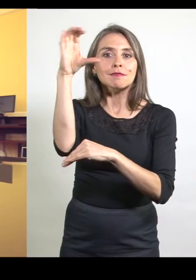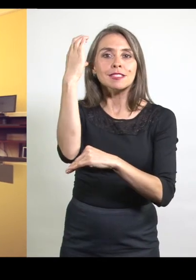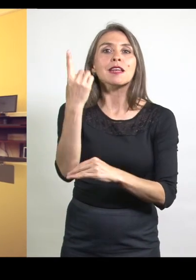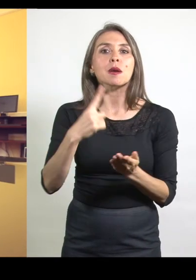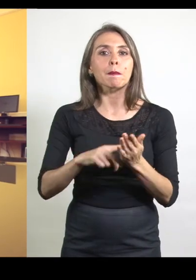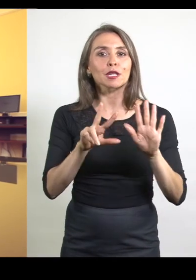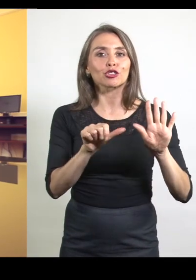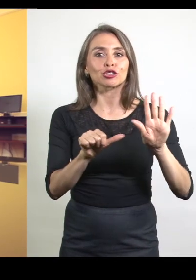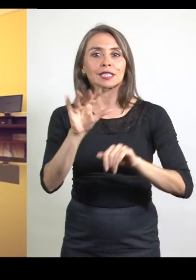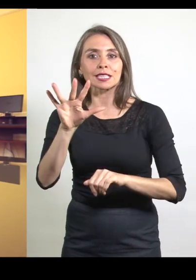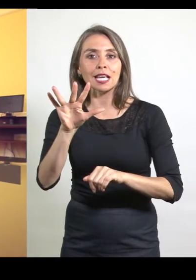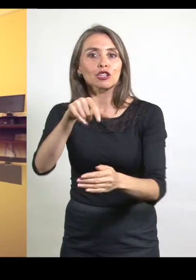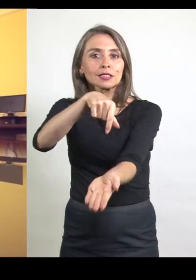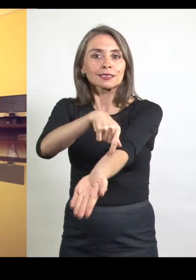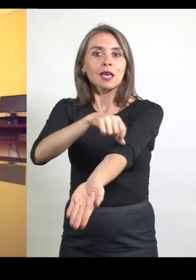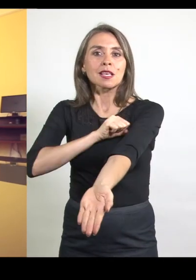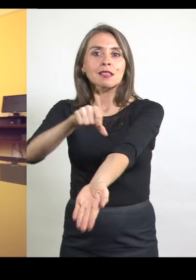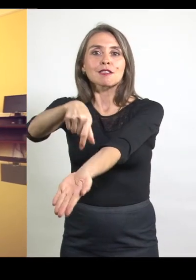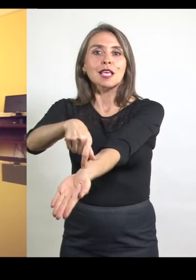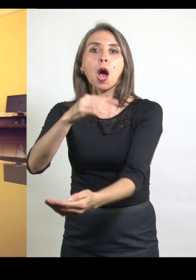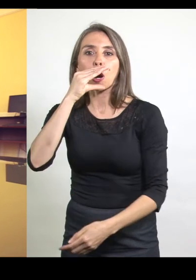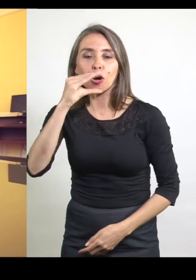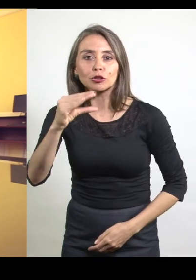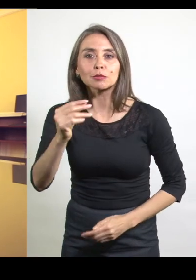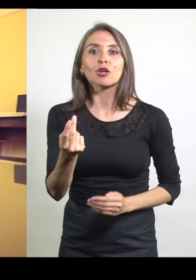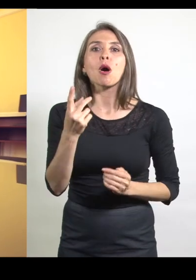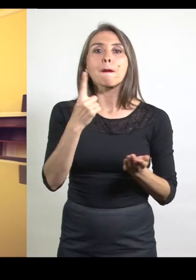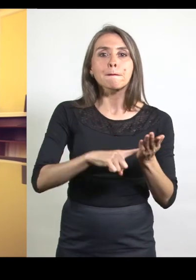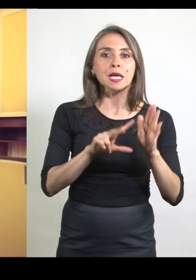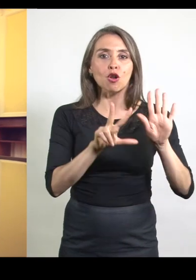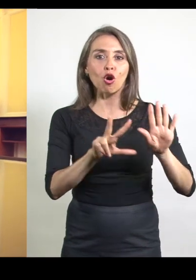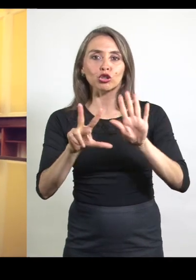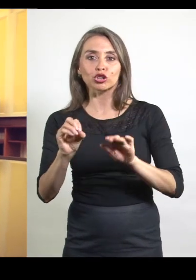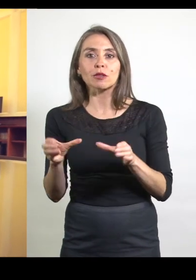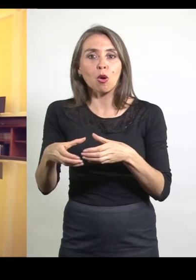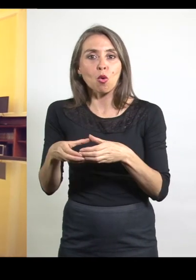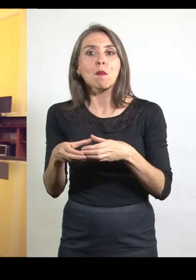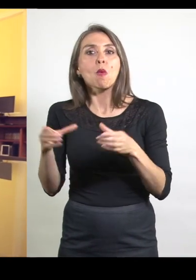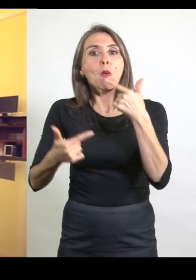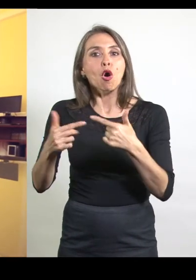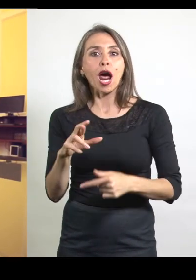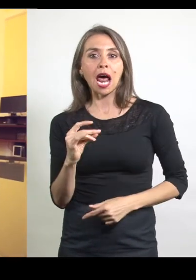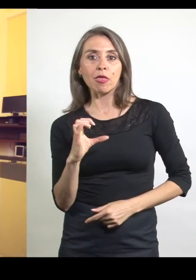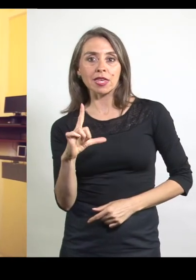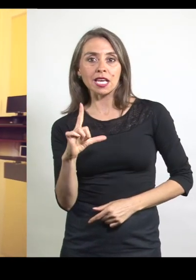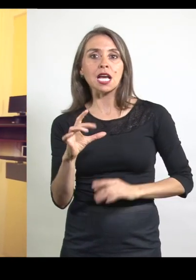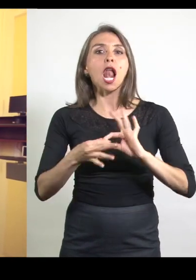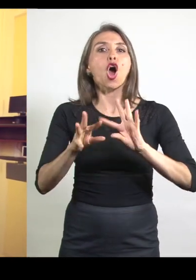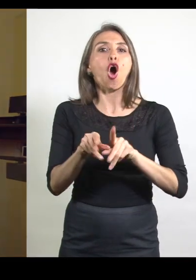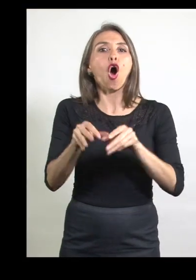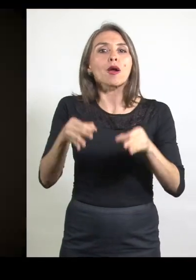1865 en Santiago y Concepción. Solo en 1880 los radicales establecieron su